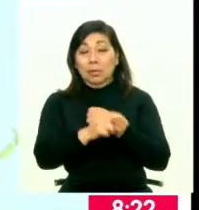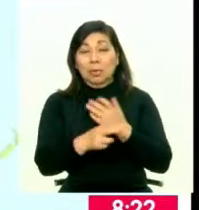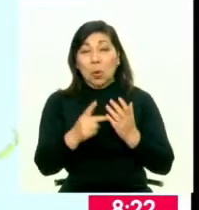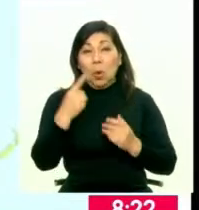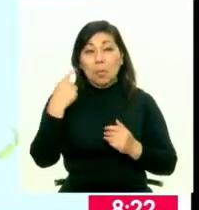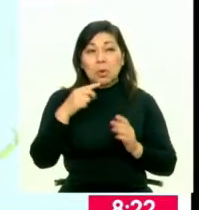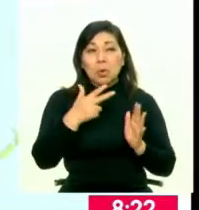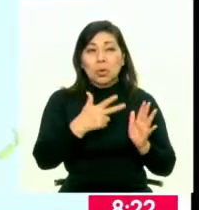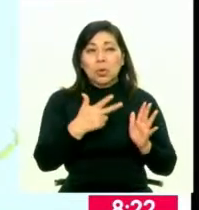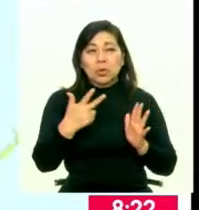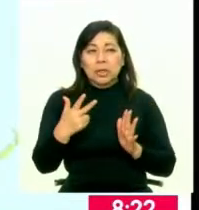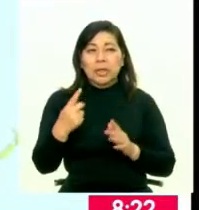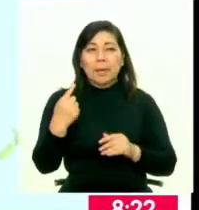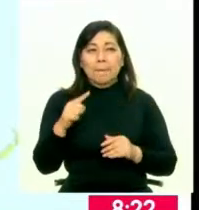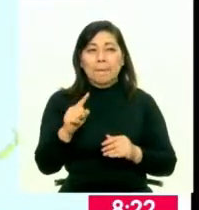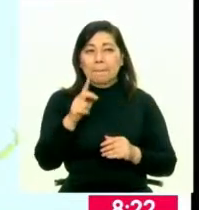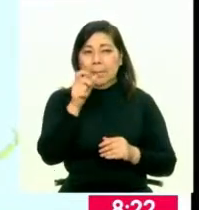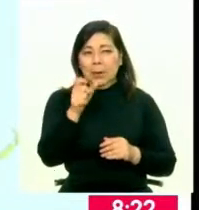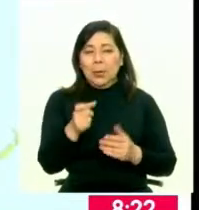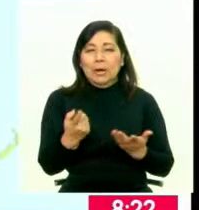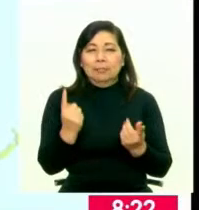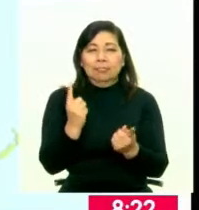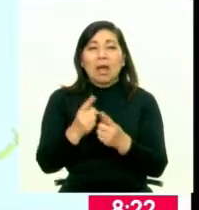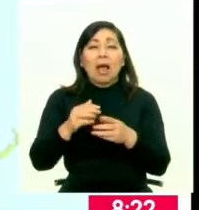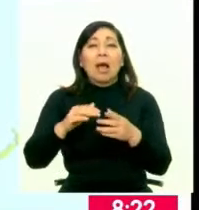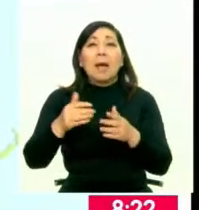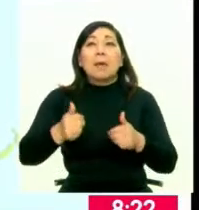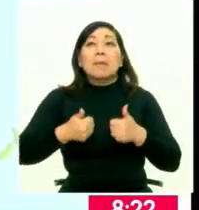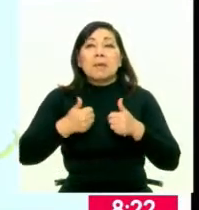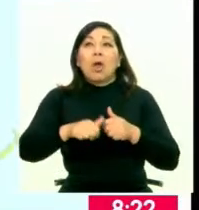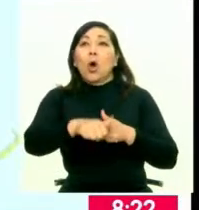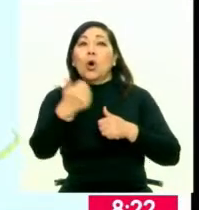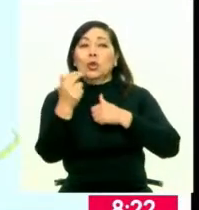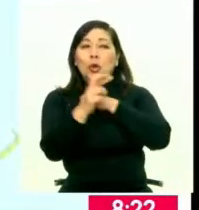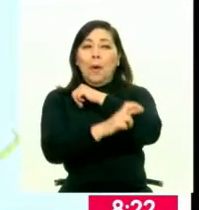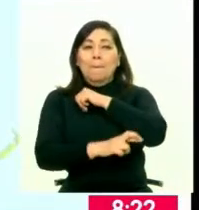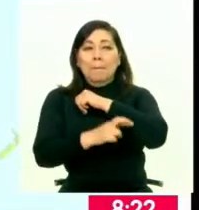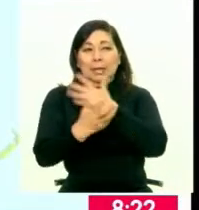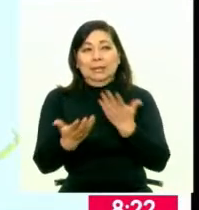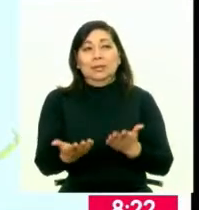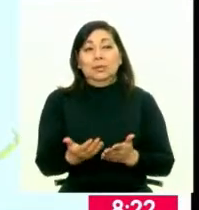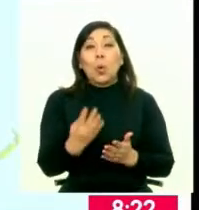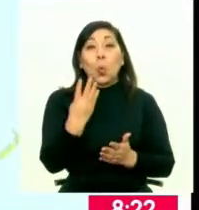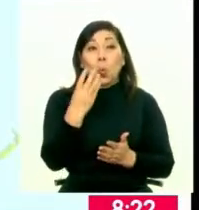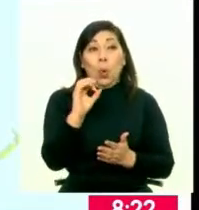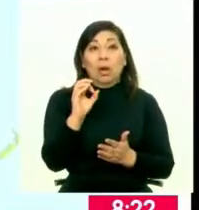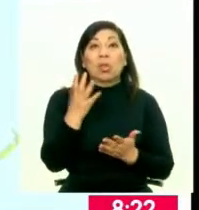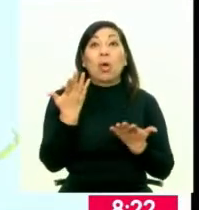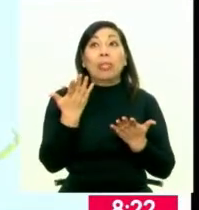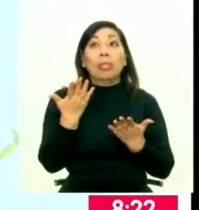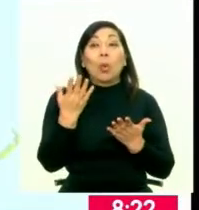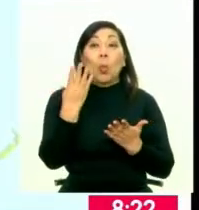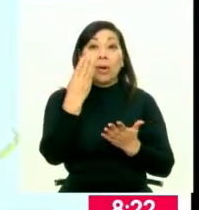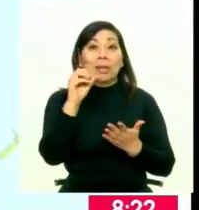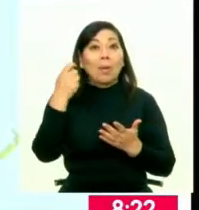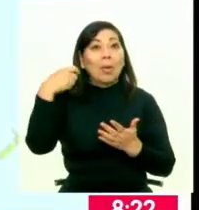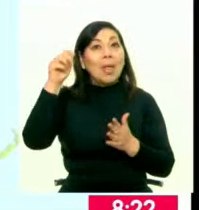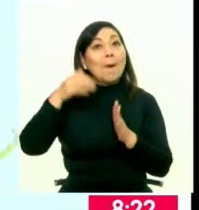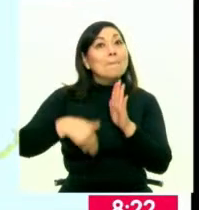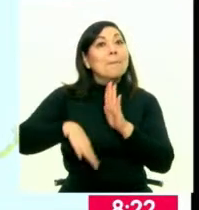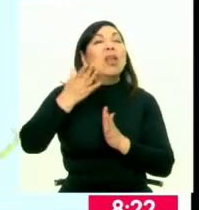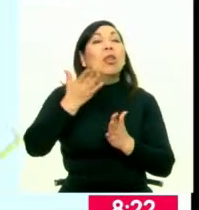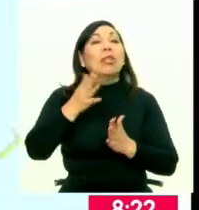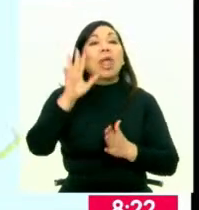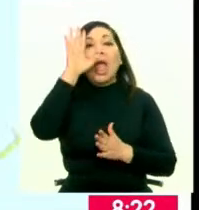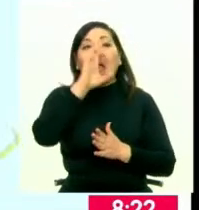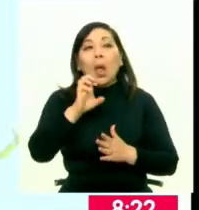es casi 1.088.000 peruanos que se encuentran fuera. Y a otra parte, el 40%, está en Europa. Ajá. Y